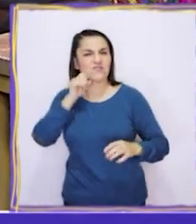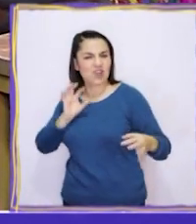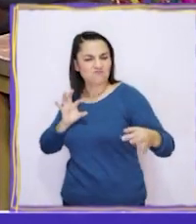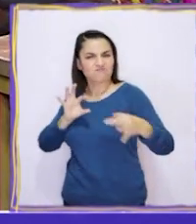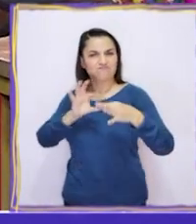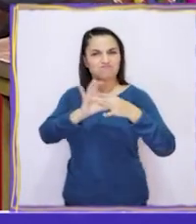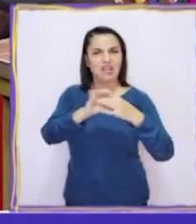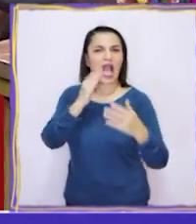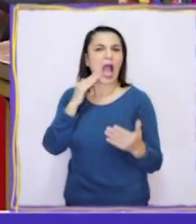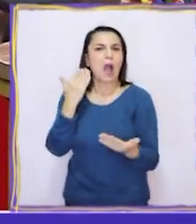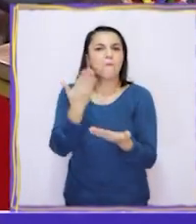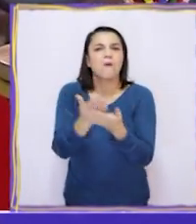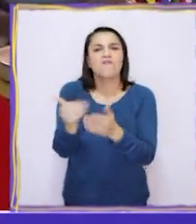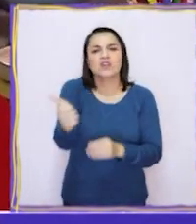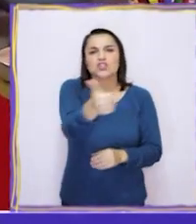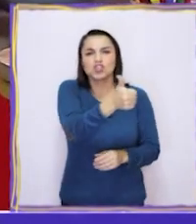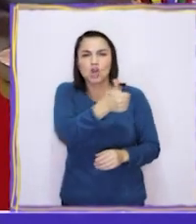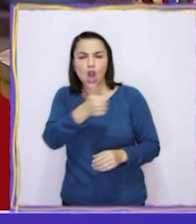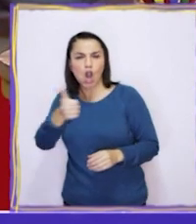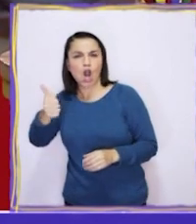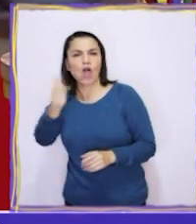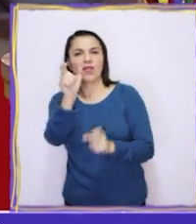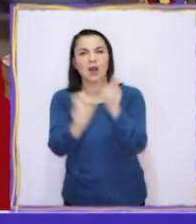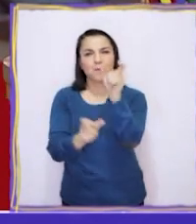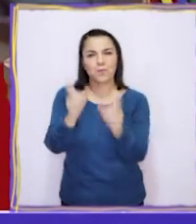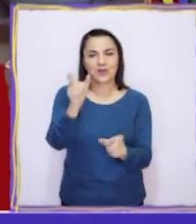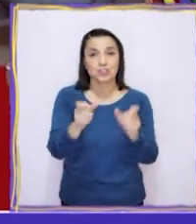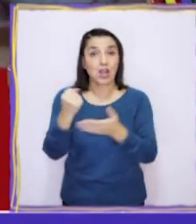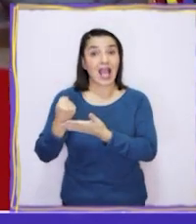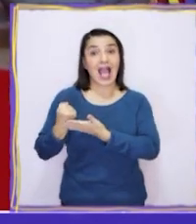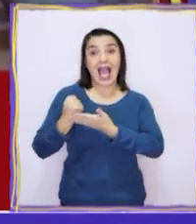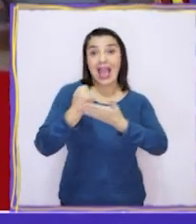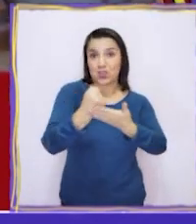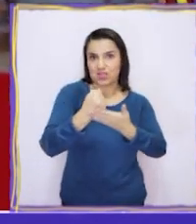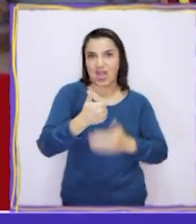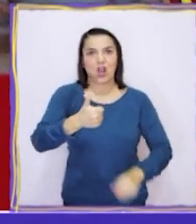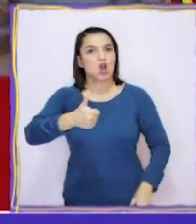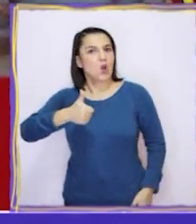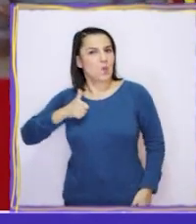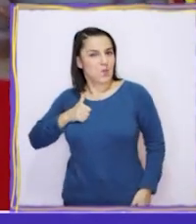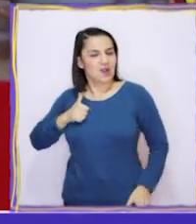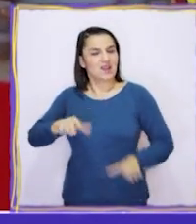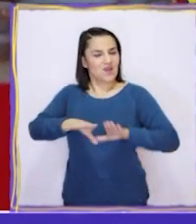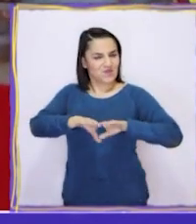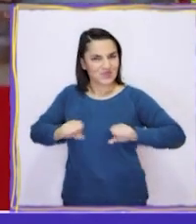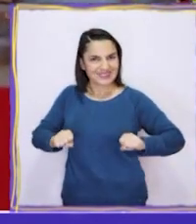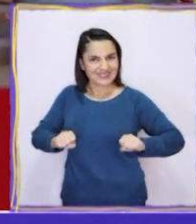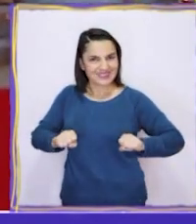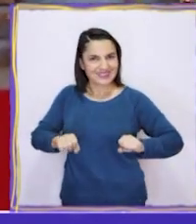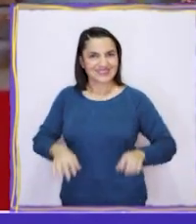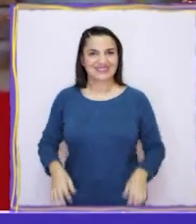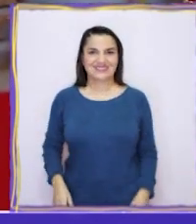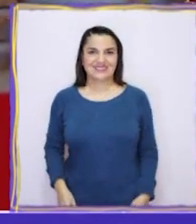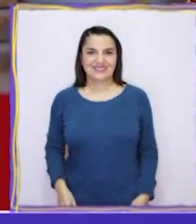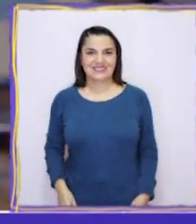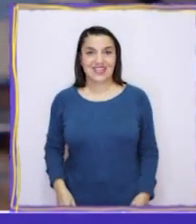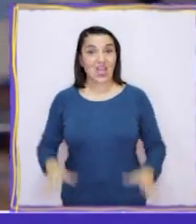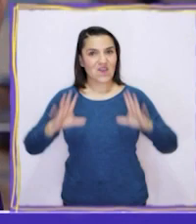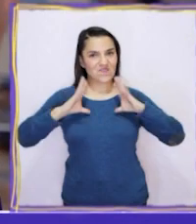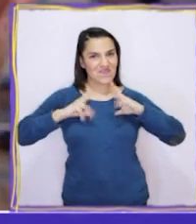está asociada a ser amable con todos los que nos rodean. Ayudar y cumplir con nuestros compromisos.